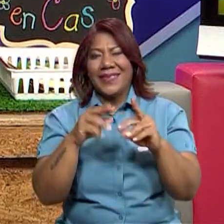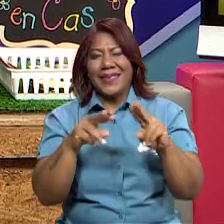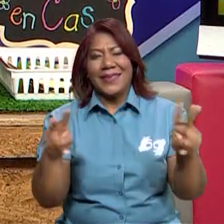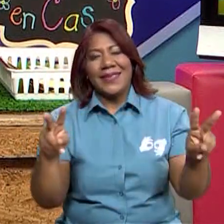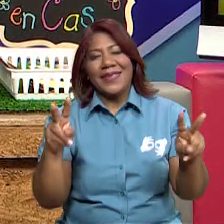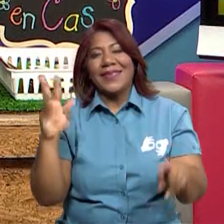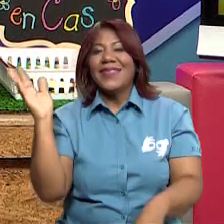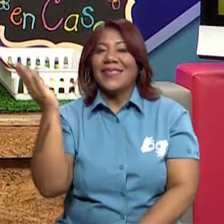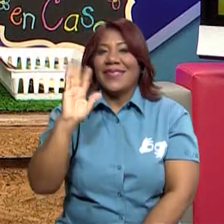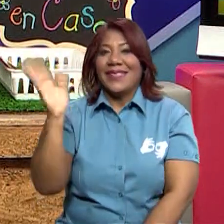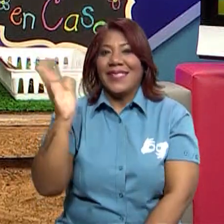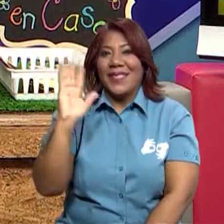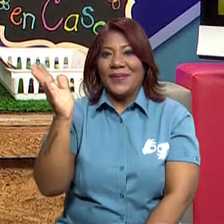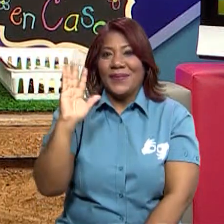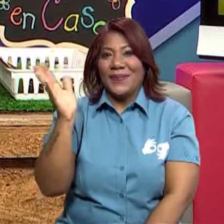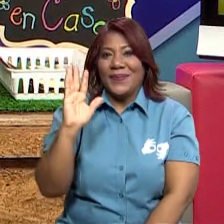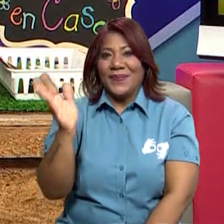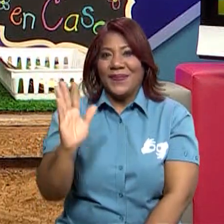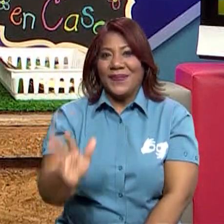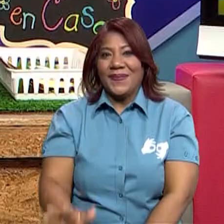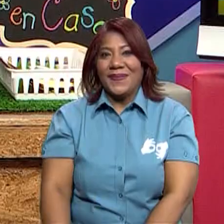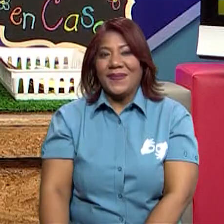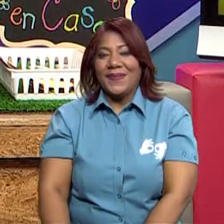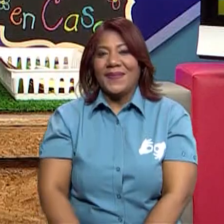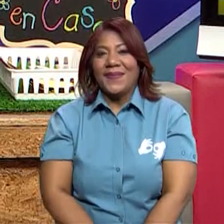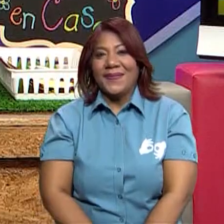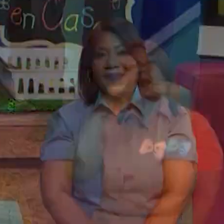vemos. ¡Gracias! ¡Gracias! video.